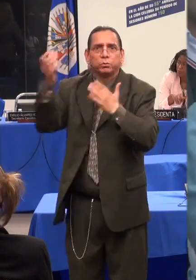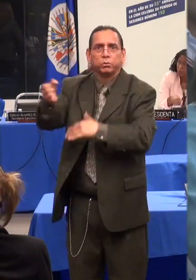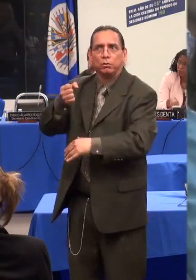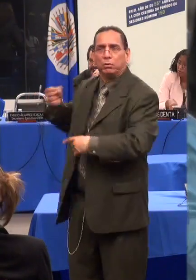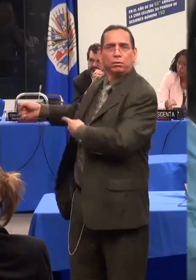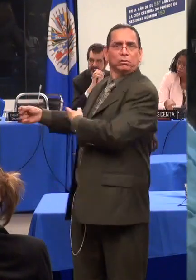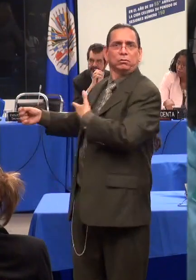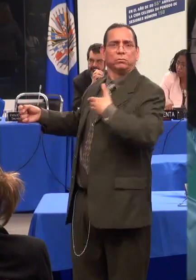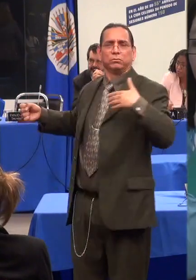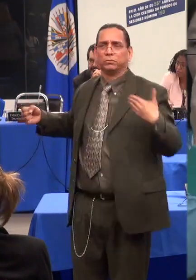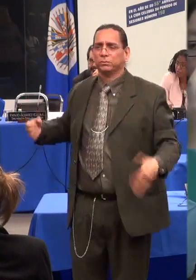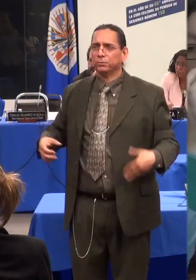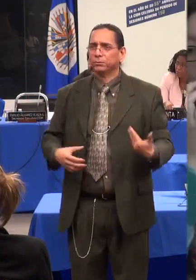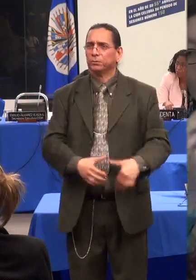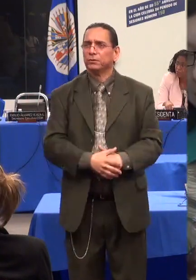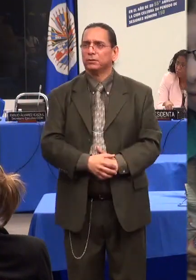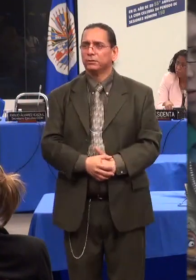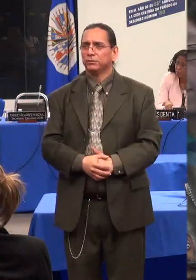Natalia.